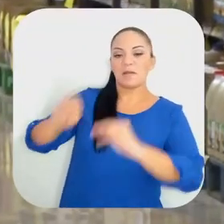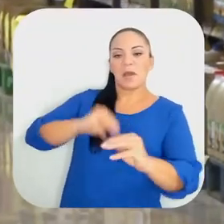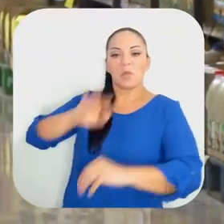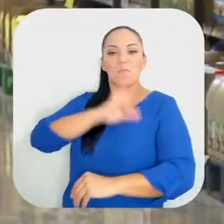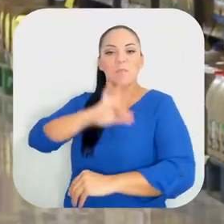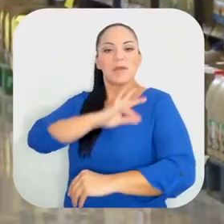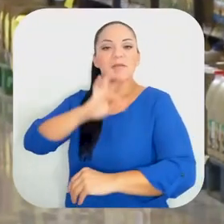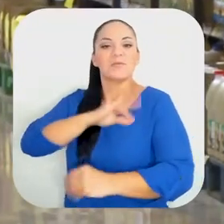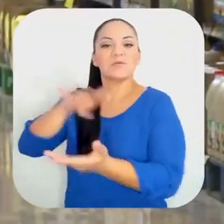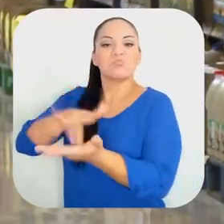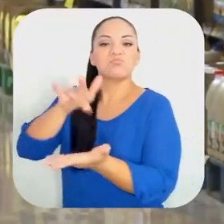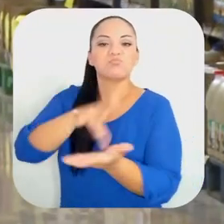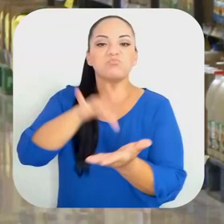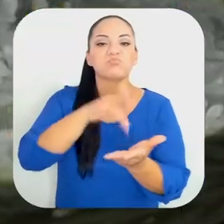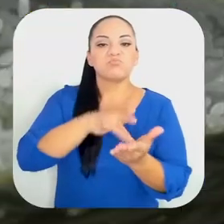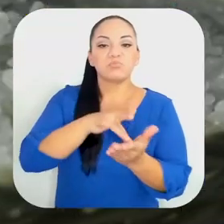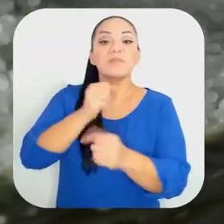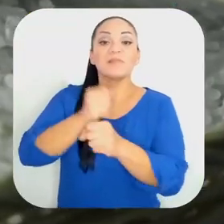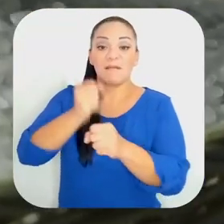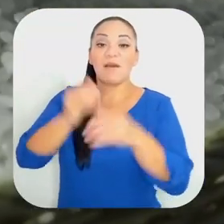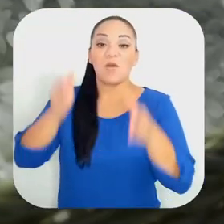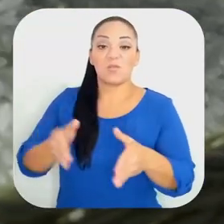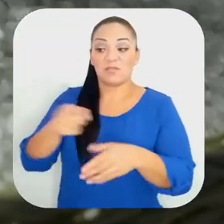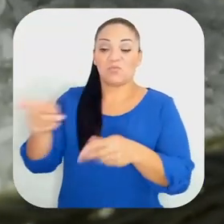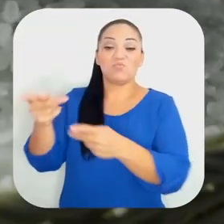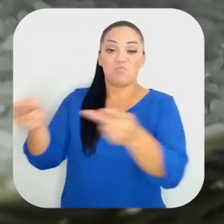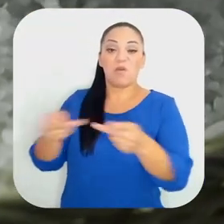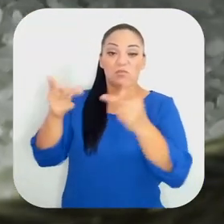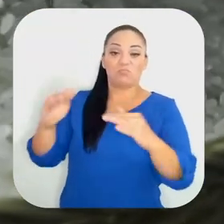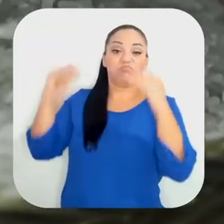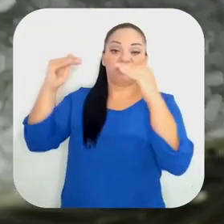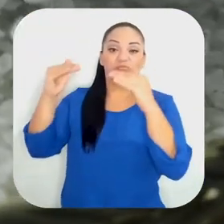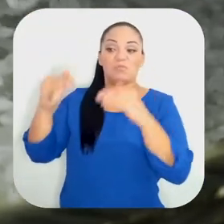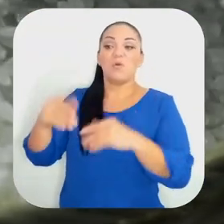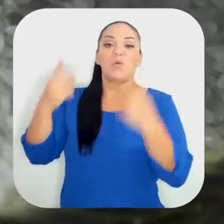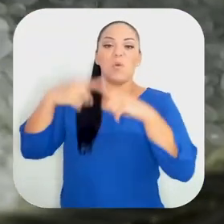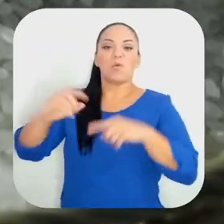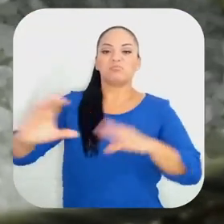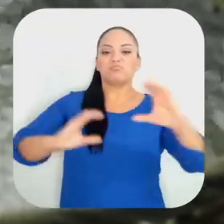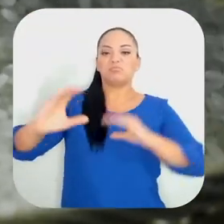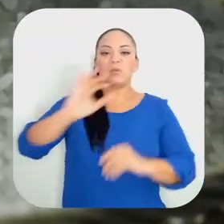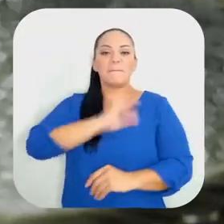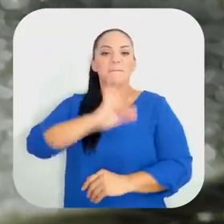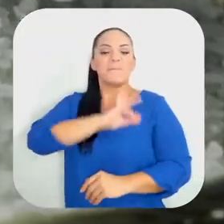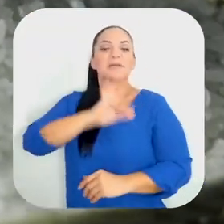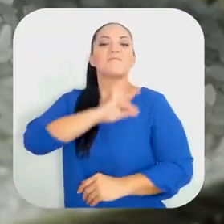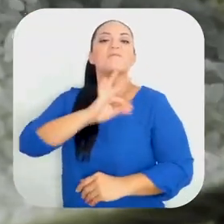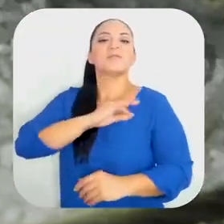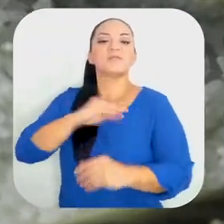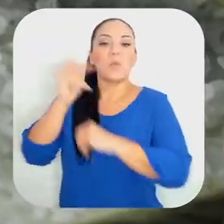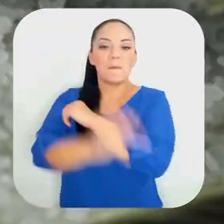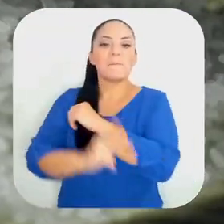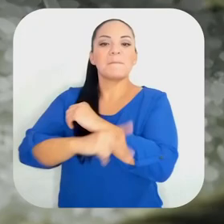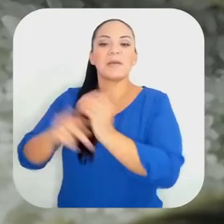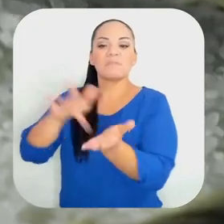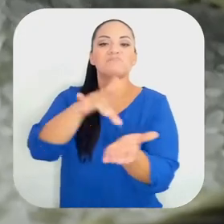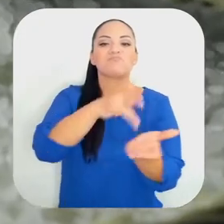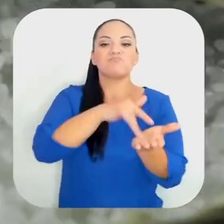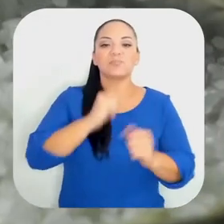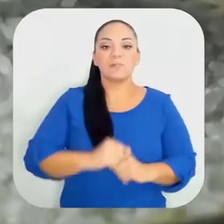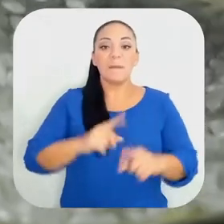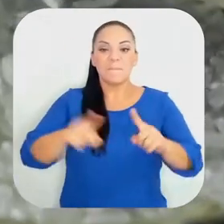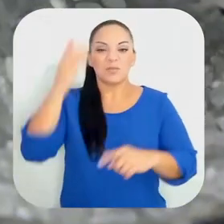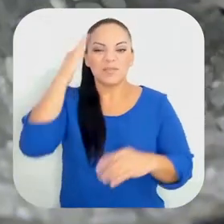mercado a su beneficio. Unos pocos que usaron sus puestos de poder para llenar sus bolsillos con el dinero de un país